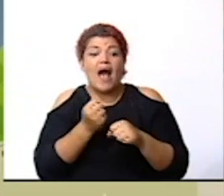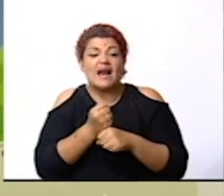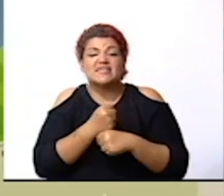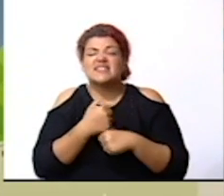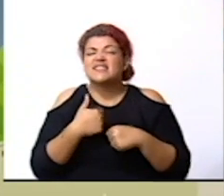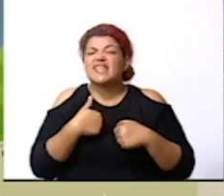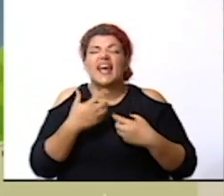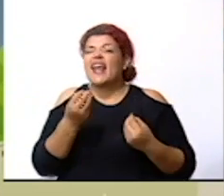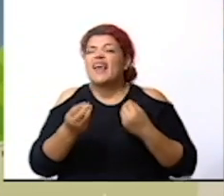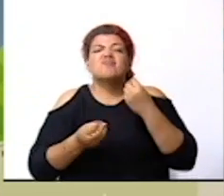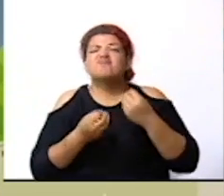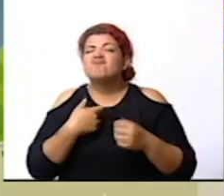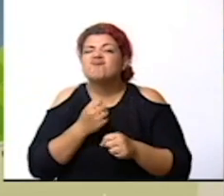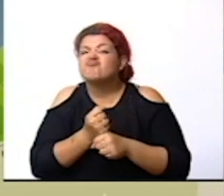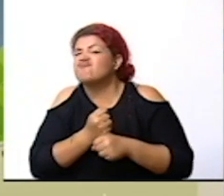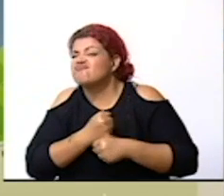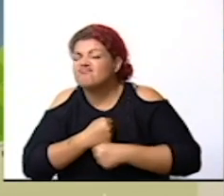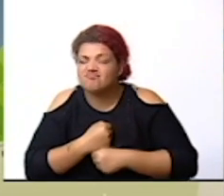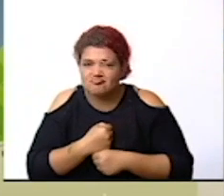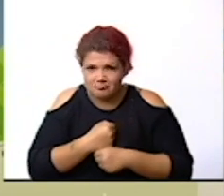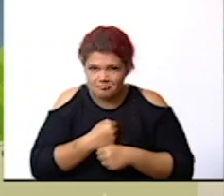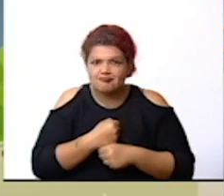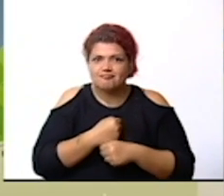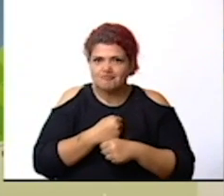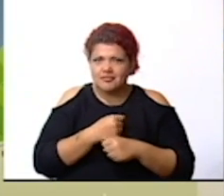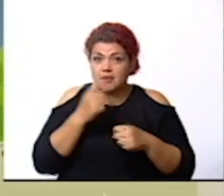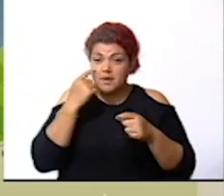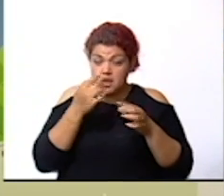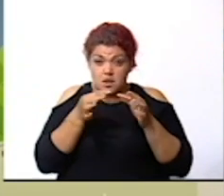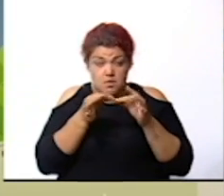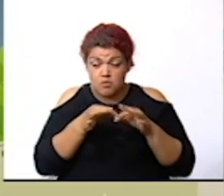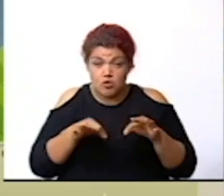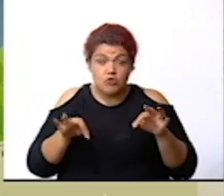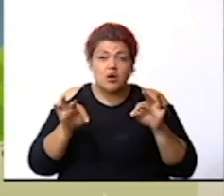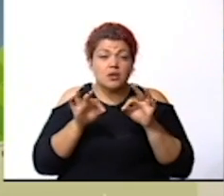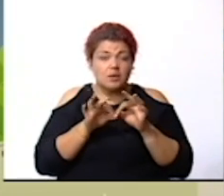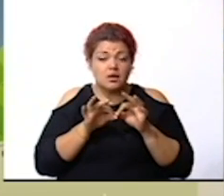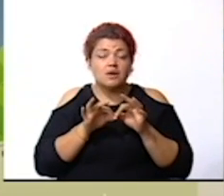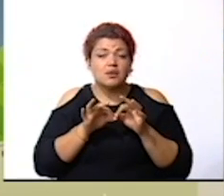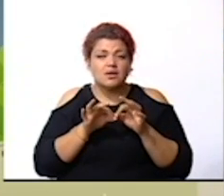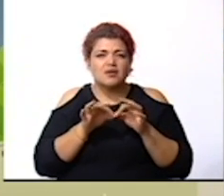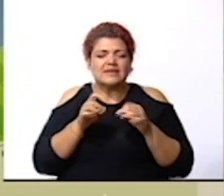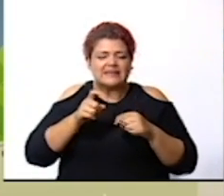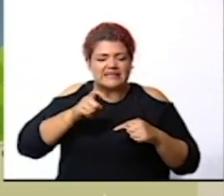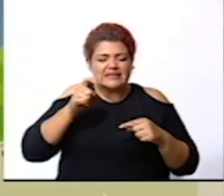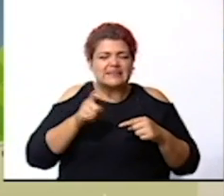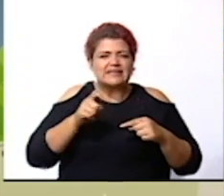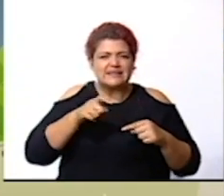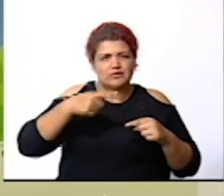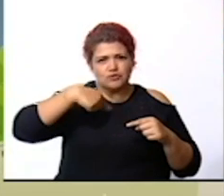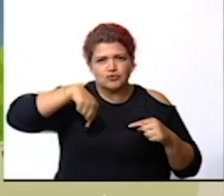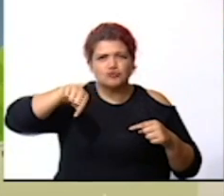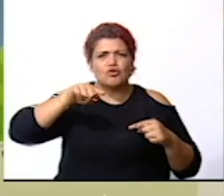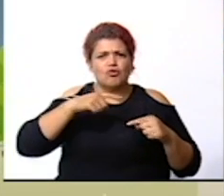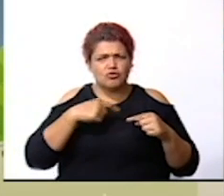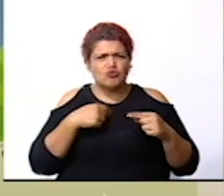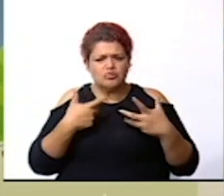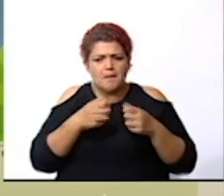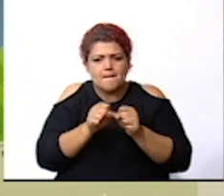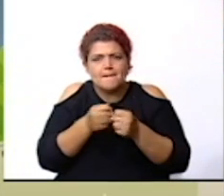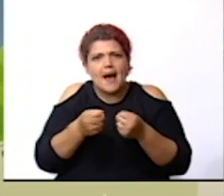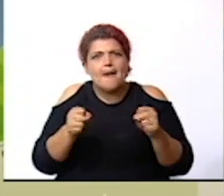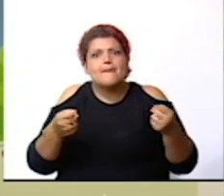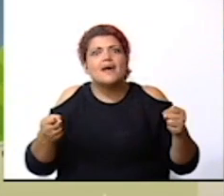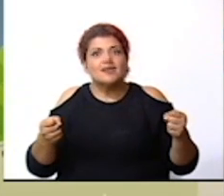es muy importante y lo más necesario es que nosotros tengamos un mapa